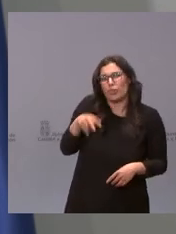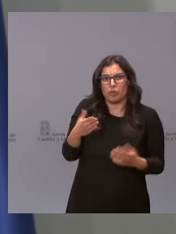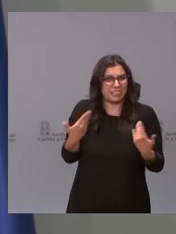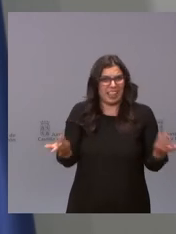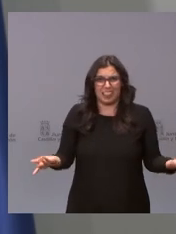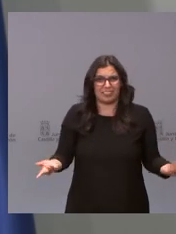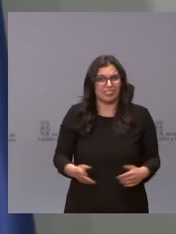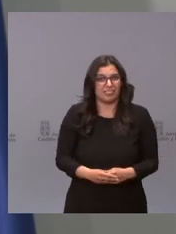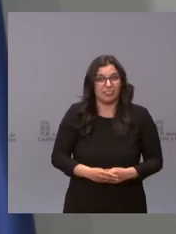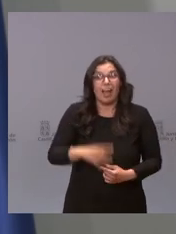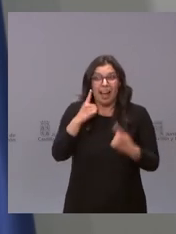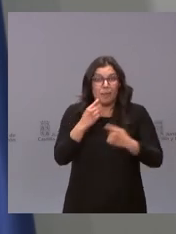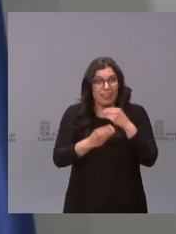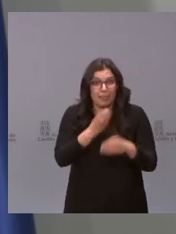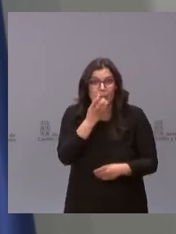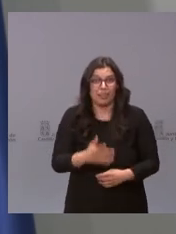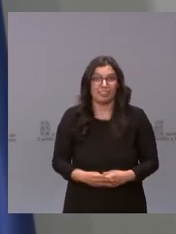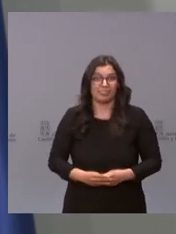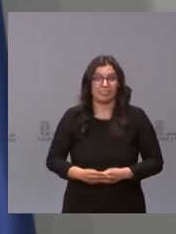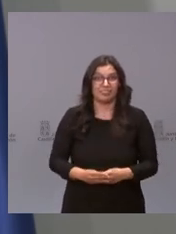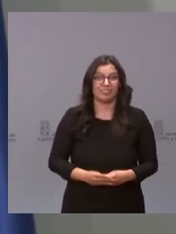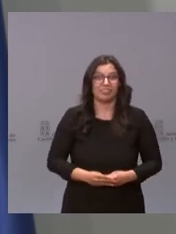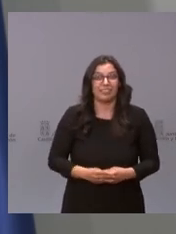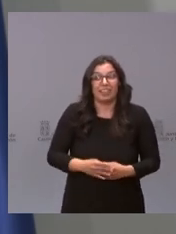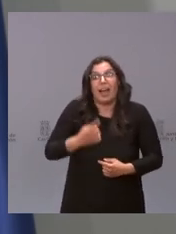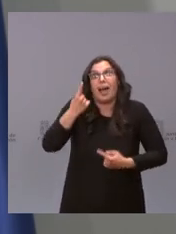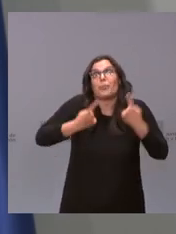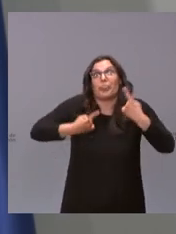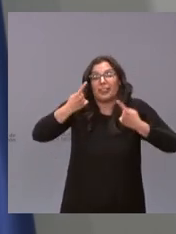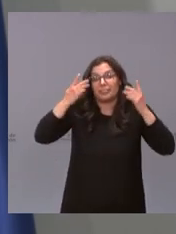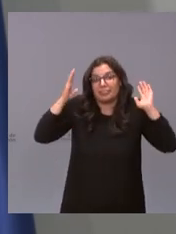nada a veces hacemos las cosas bien algunas veces